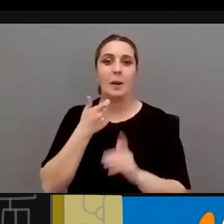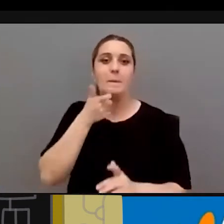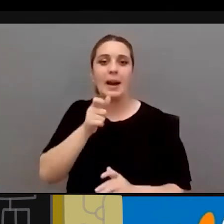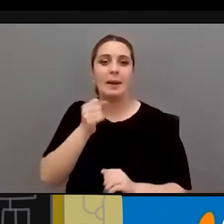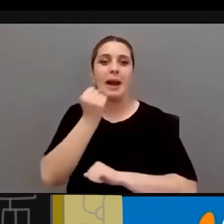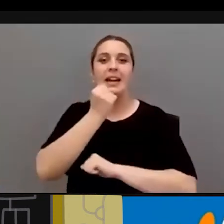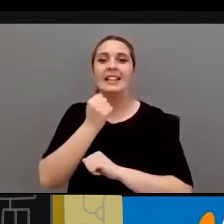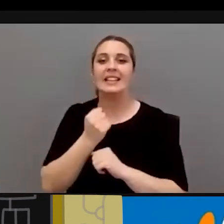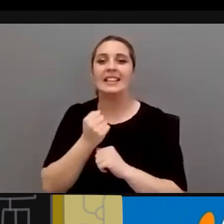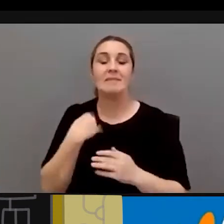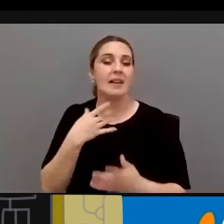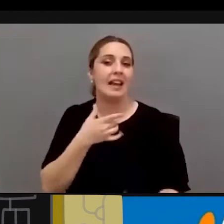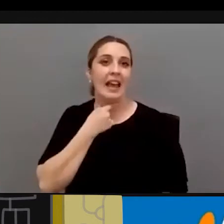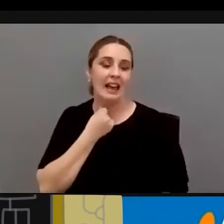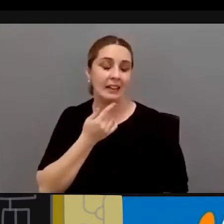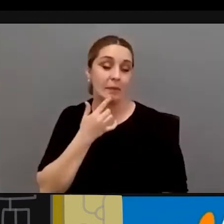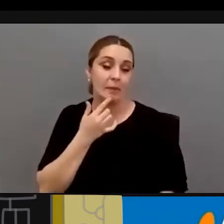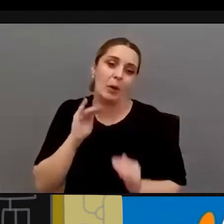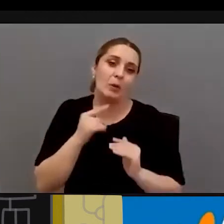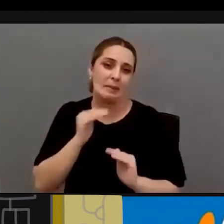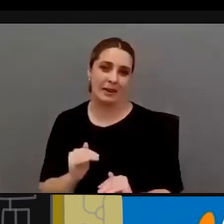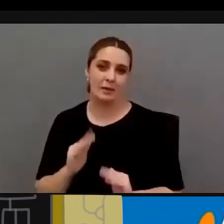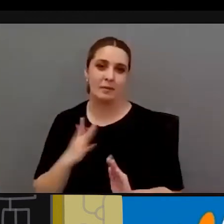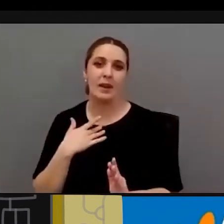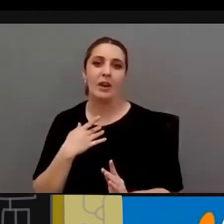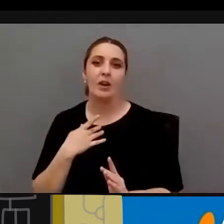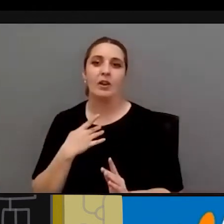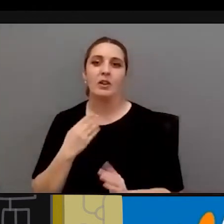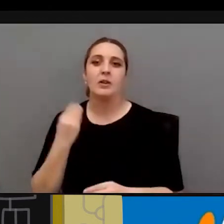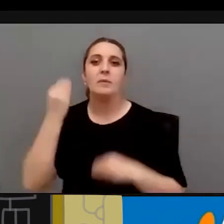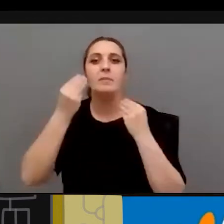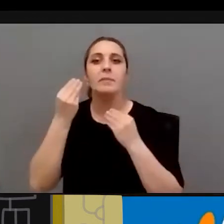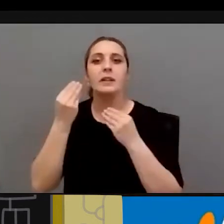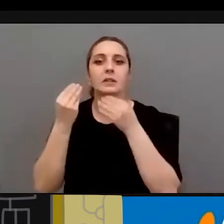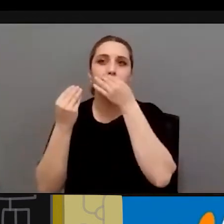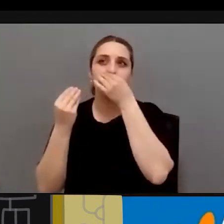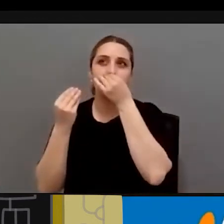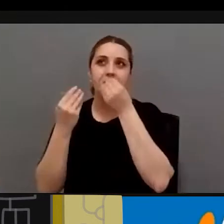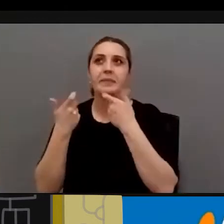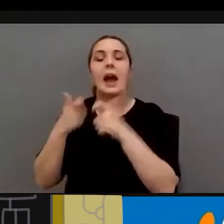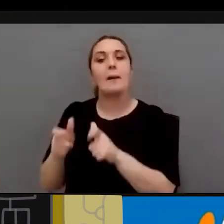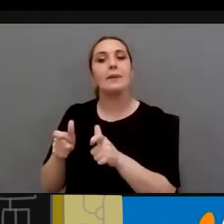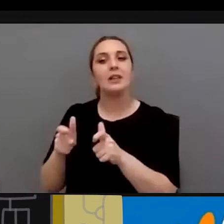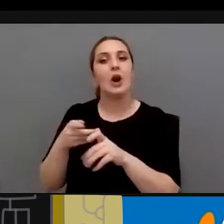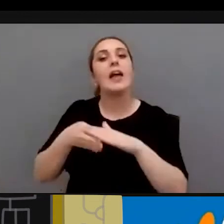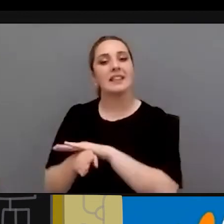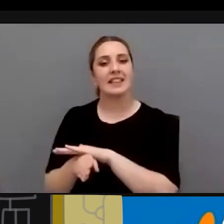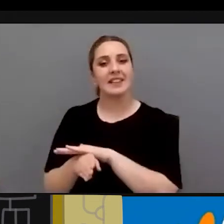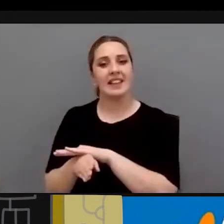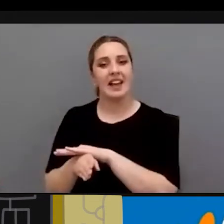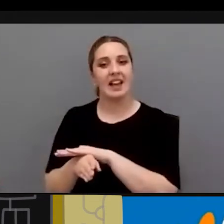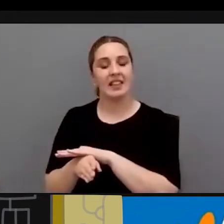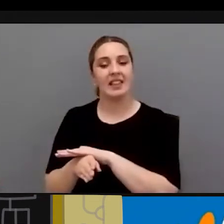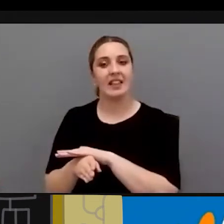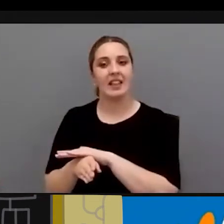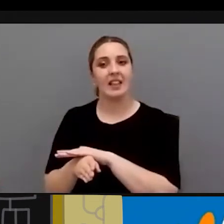Ángeles a mí menos pero hay una cuestión también muy relevante que quiero plantear en el ámbito de la accesibilidad en José Manuel